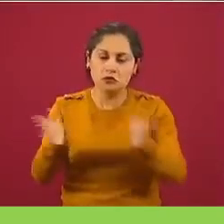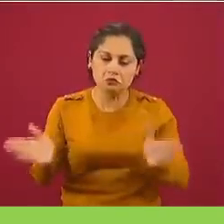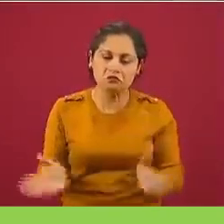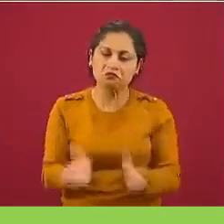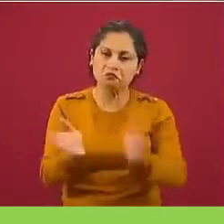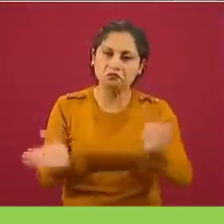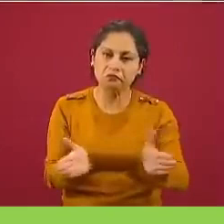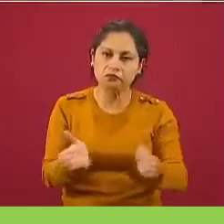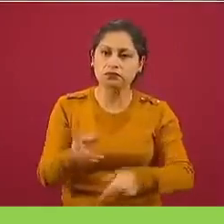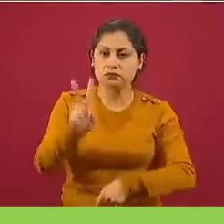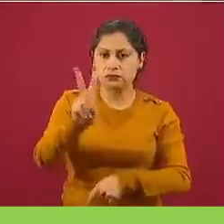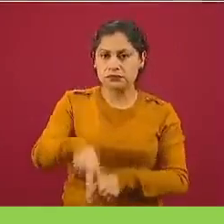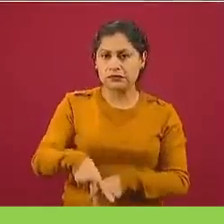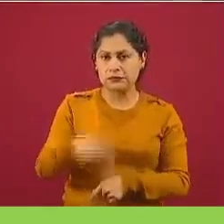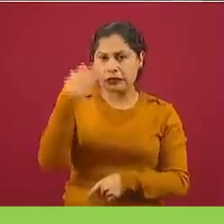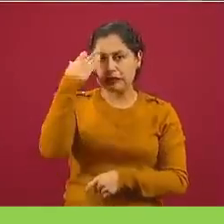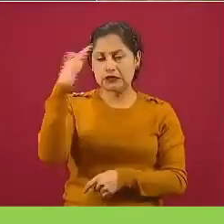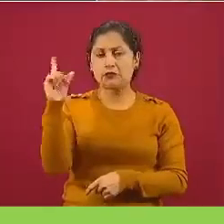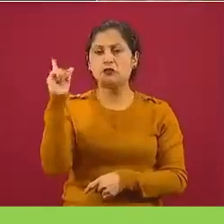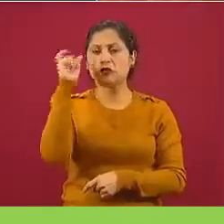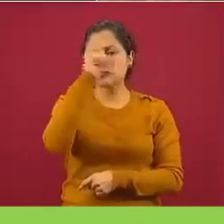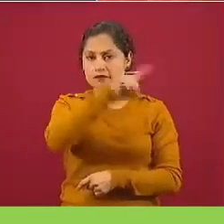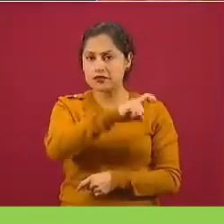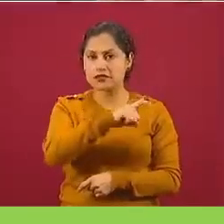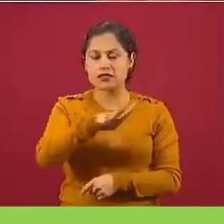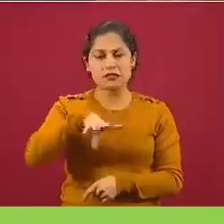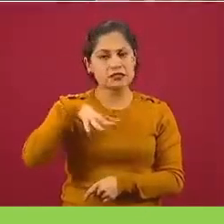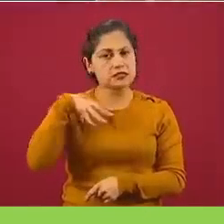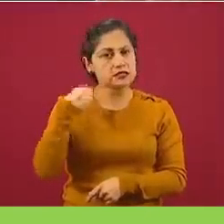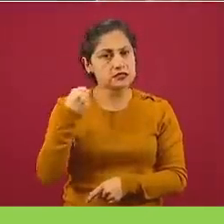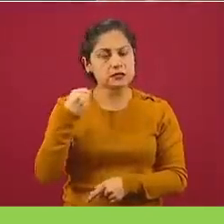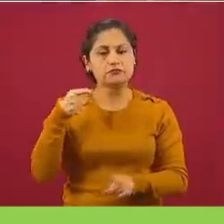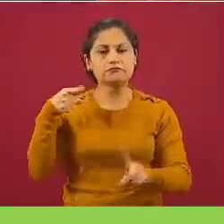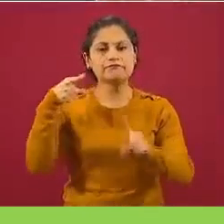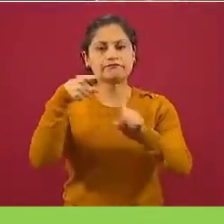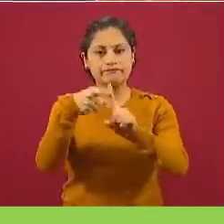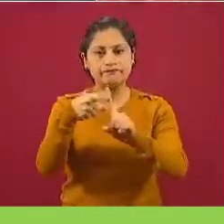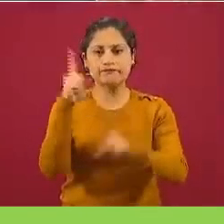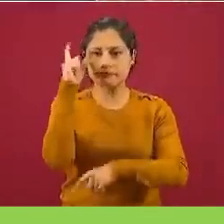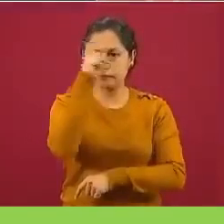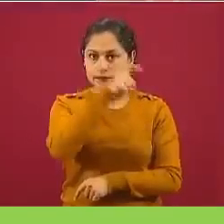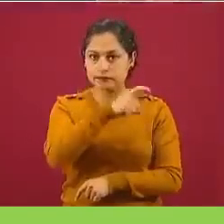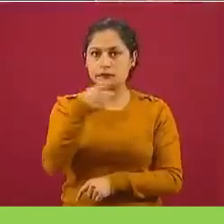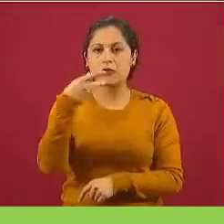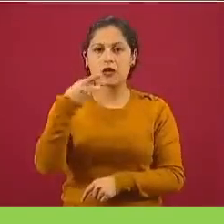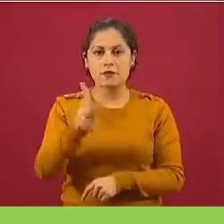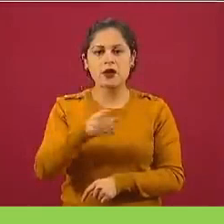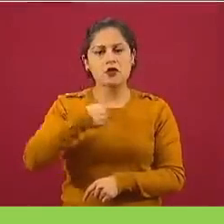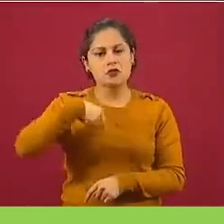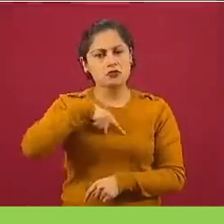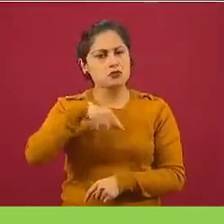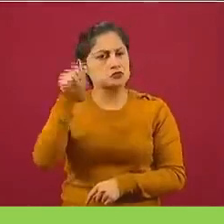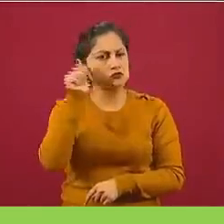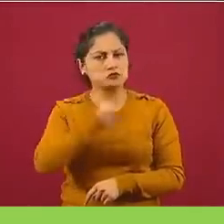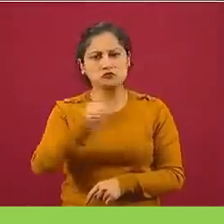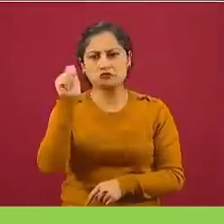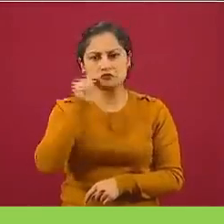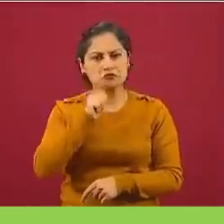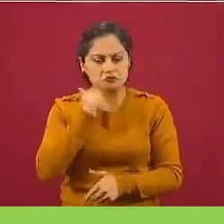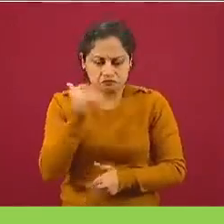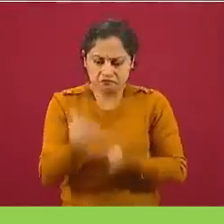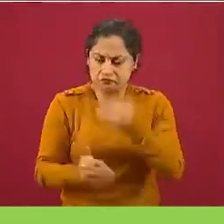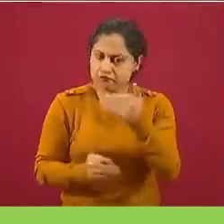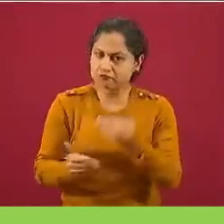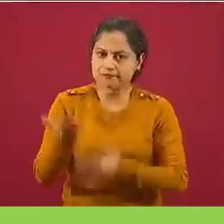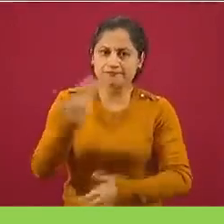son tiempos de reto y sobre las adversidades siempre saldremos adelante. Y con épocas